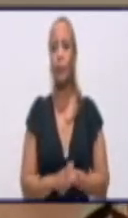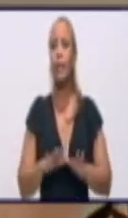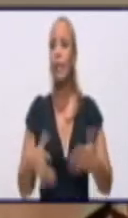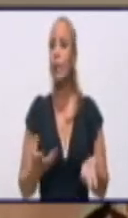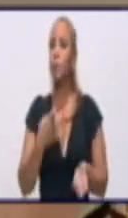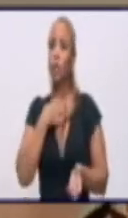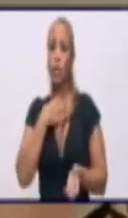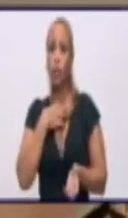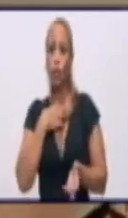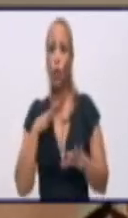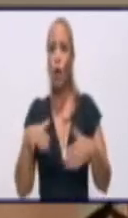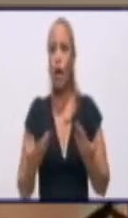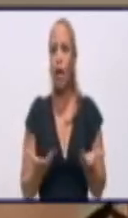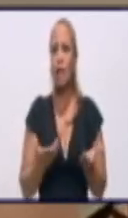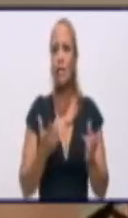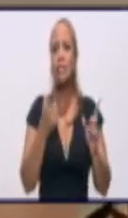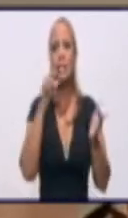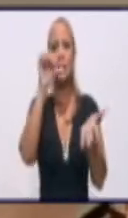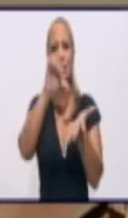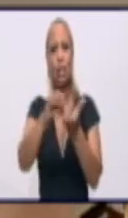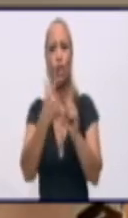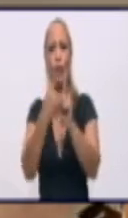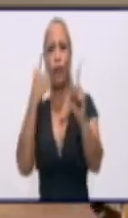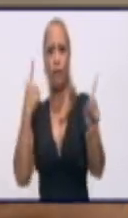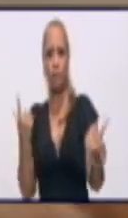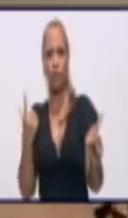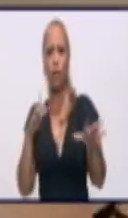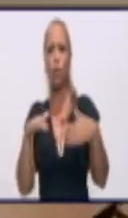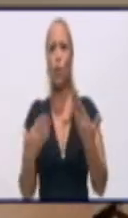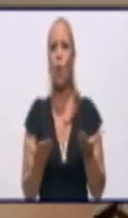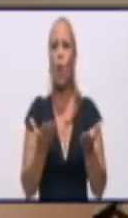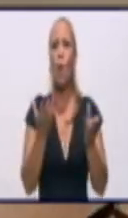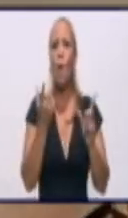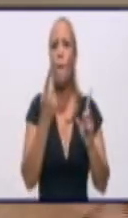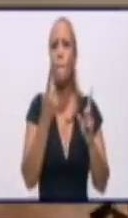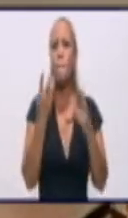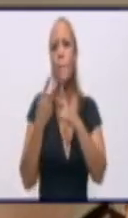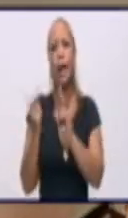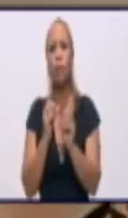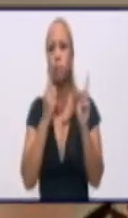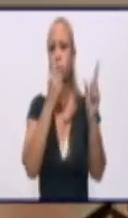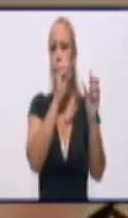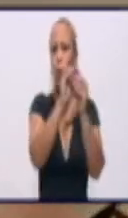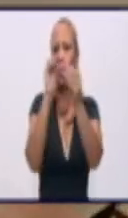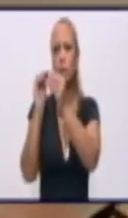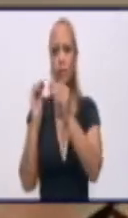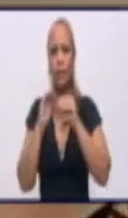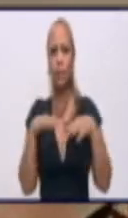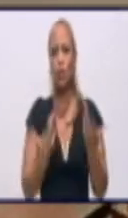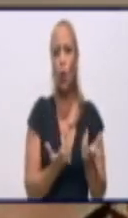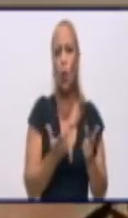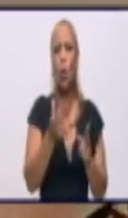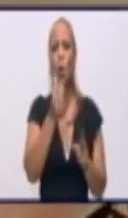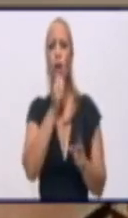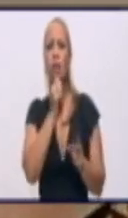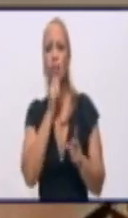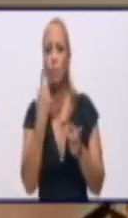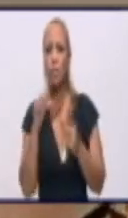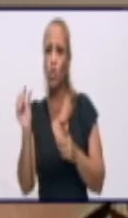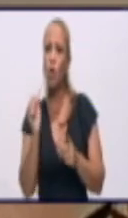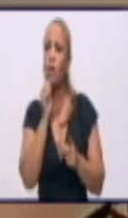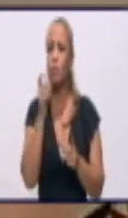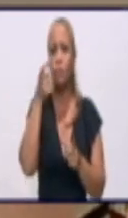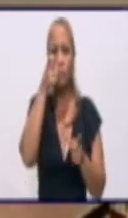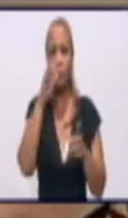tenido que ir convirtiendo centros de aislamiento destinados, por ejemplo, para contactos ya para casos sospechosos. Y ya el contacto se está